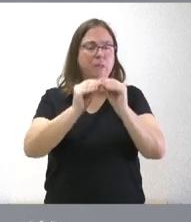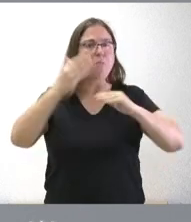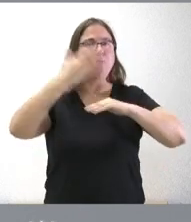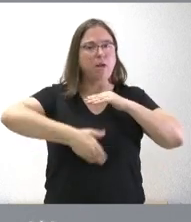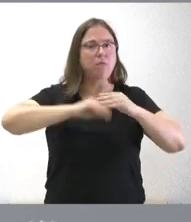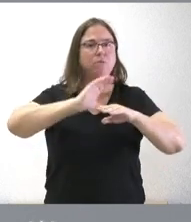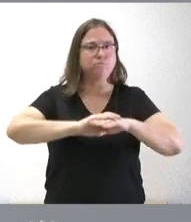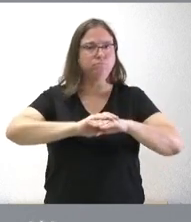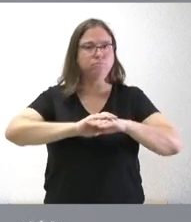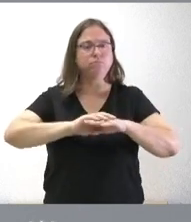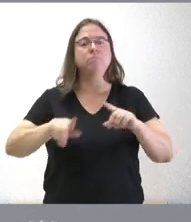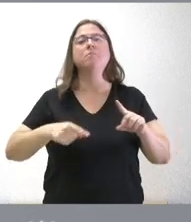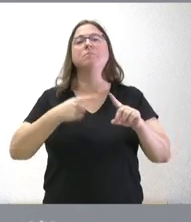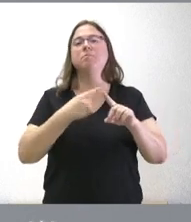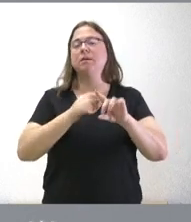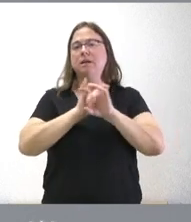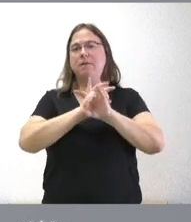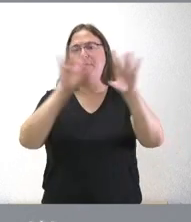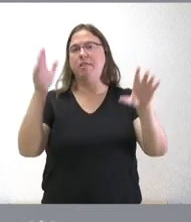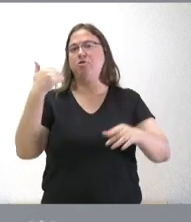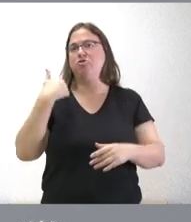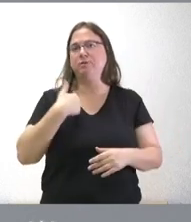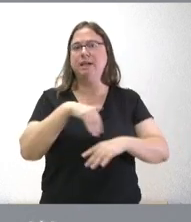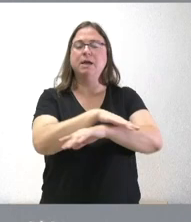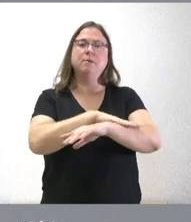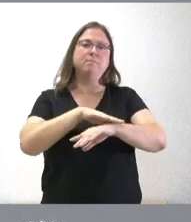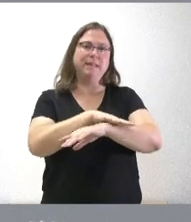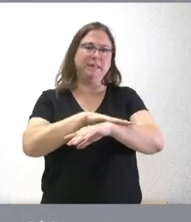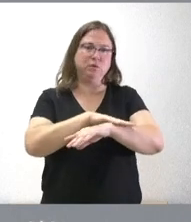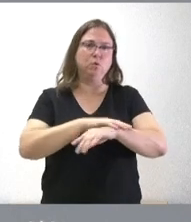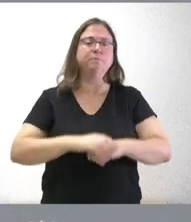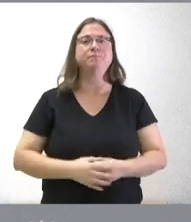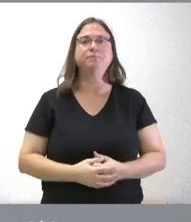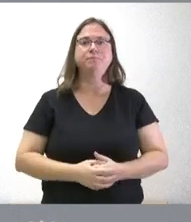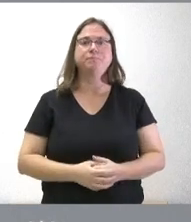y por tanto esto se lo hemos enviado ya al Ministro de Asuntos Exteriores y Cooperación Internacional